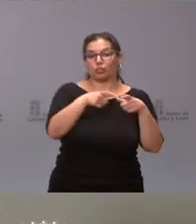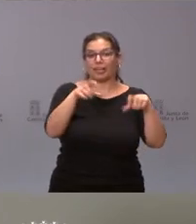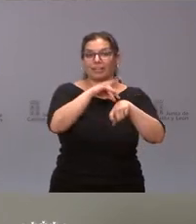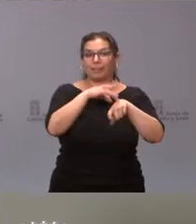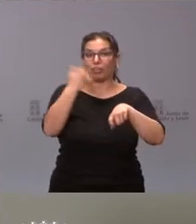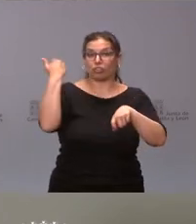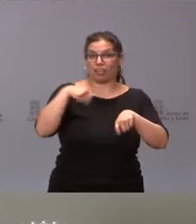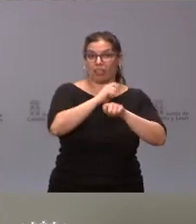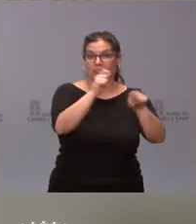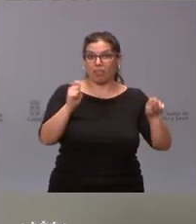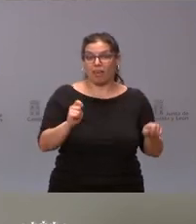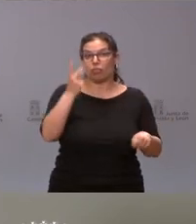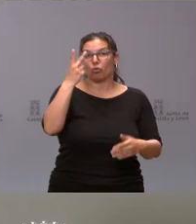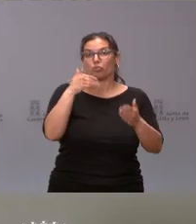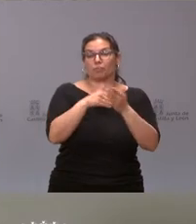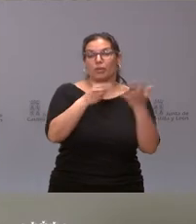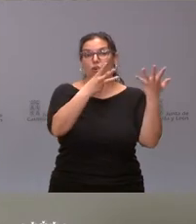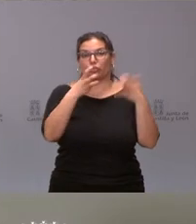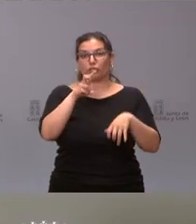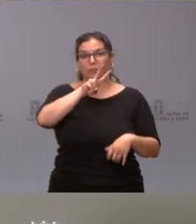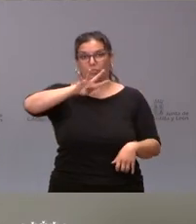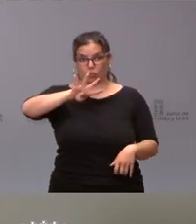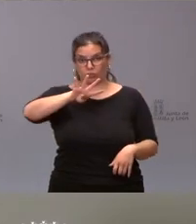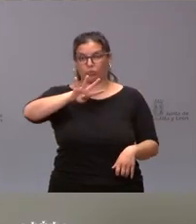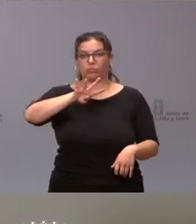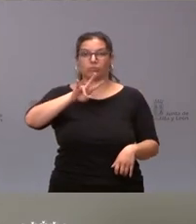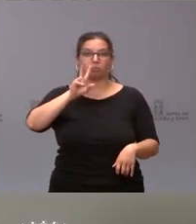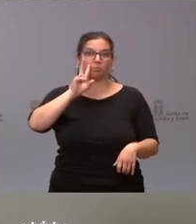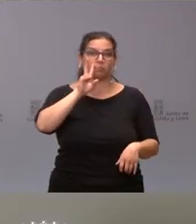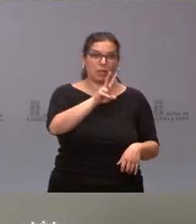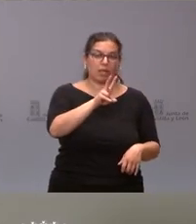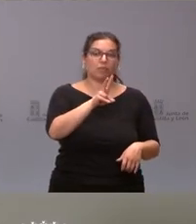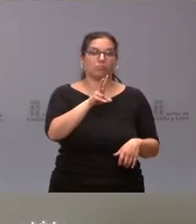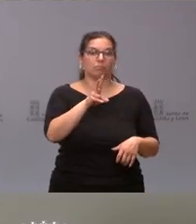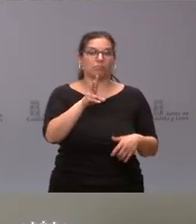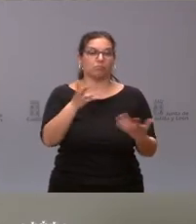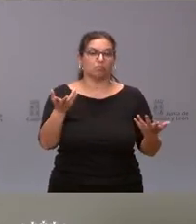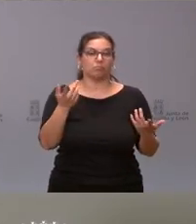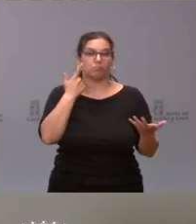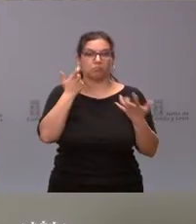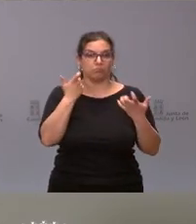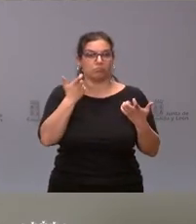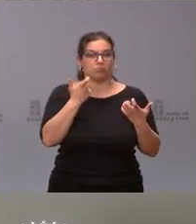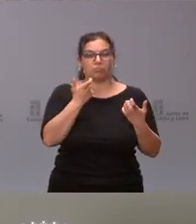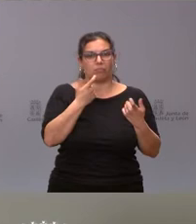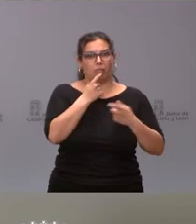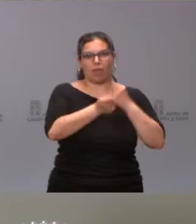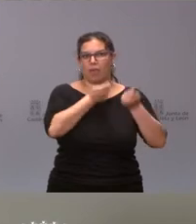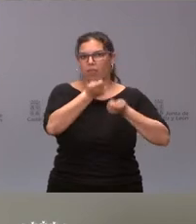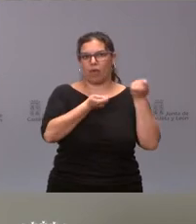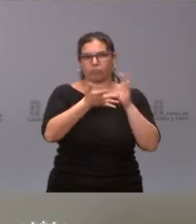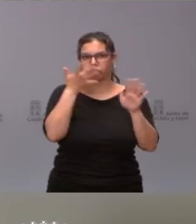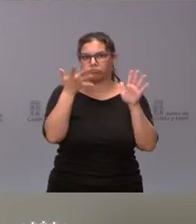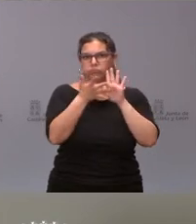sanitaria 2.824. Ven ustedes que el progreso es muy rápido y la mayor